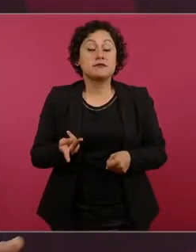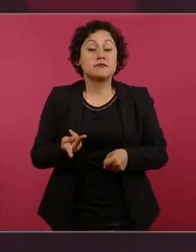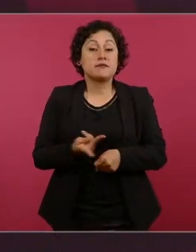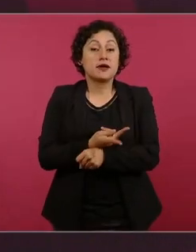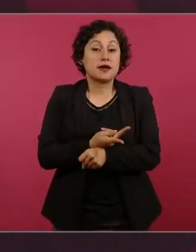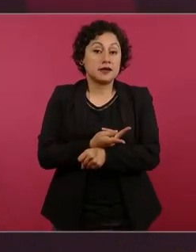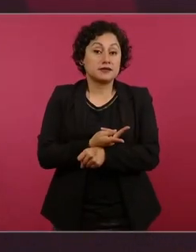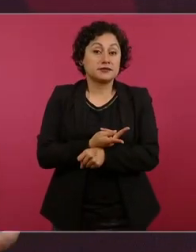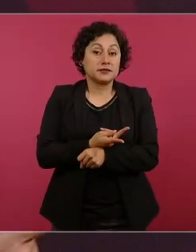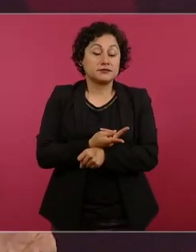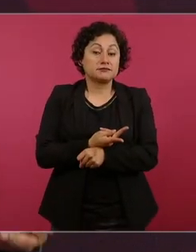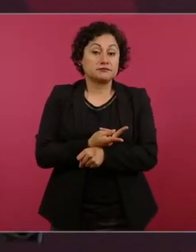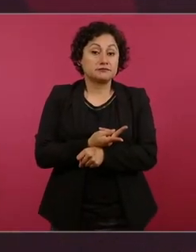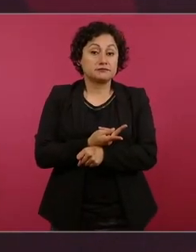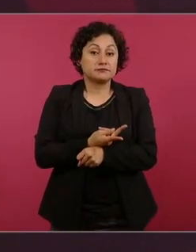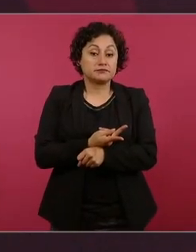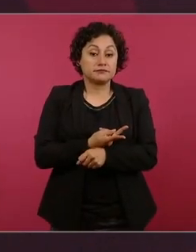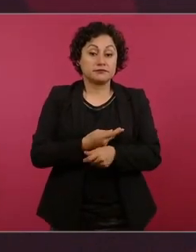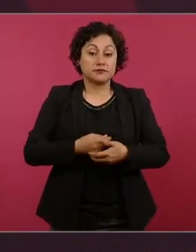muy